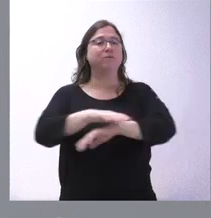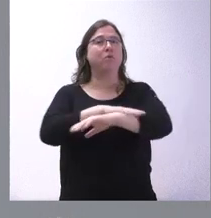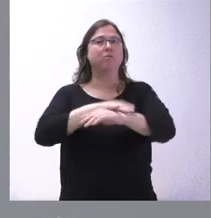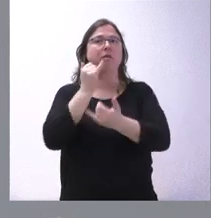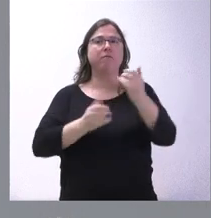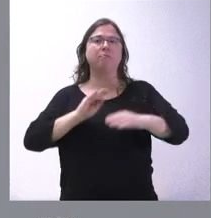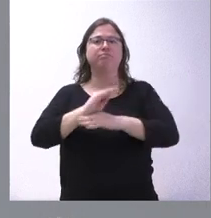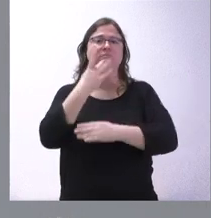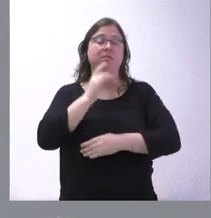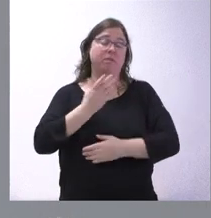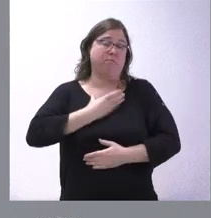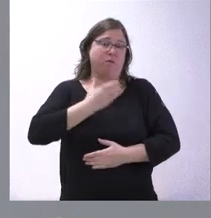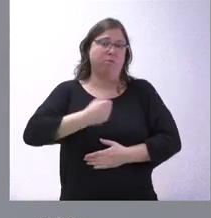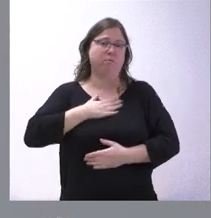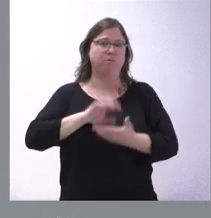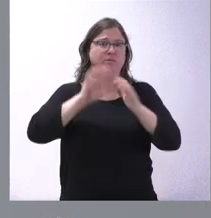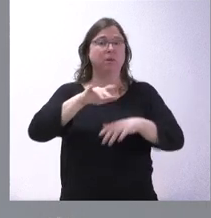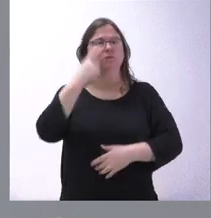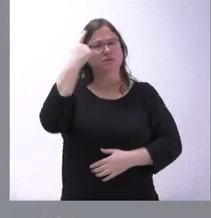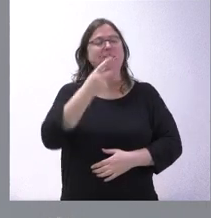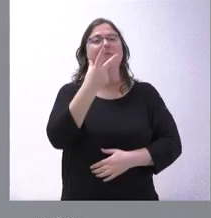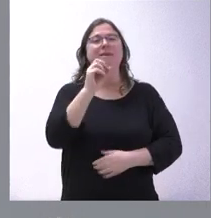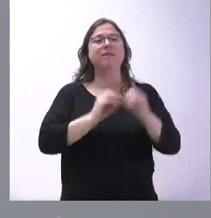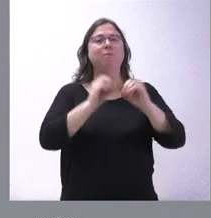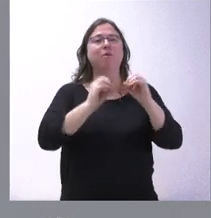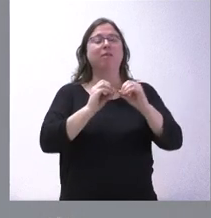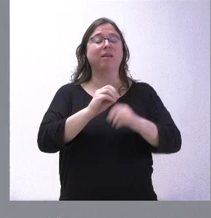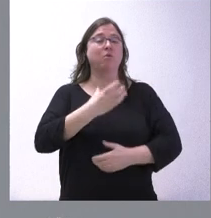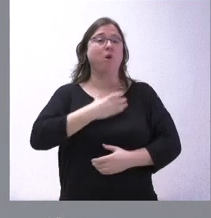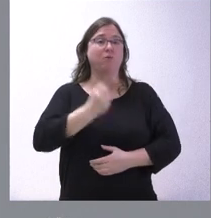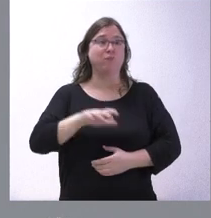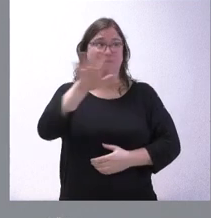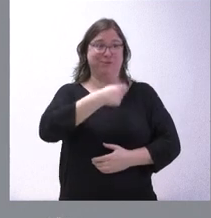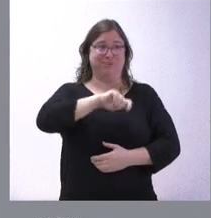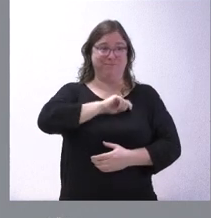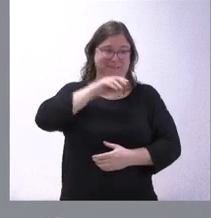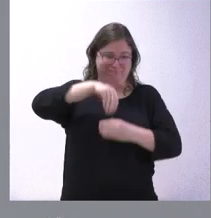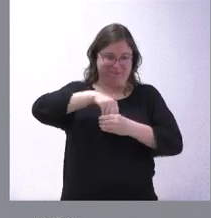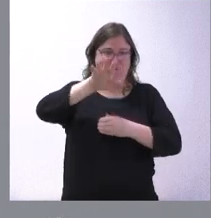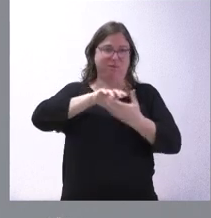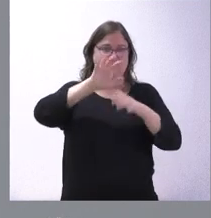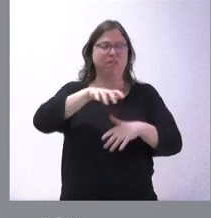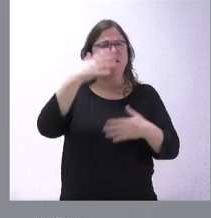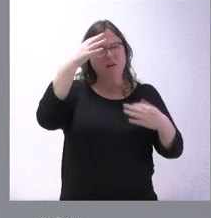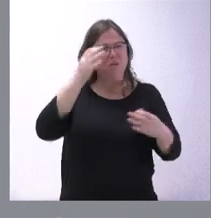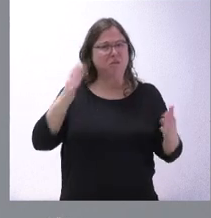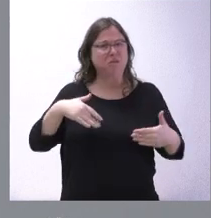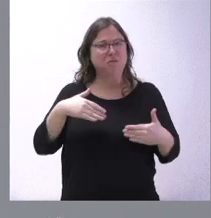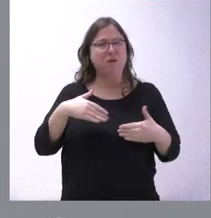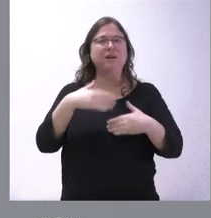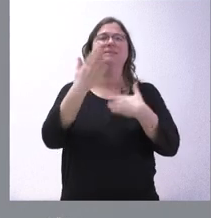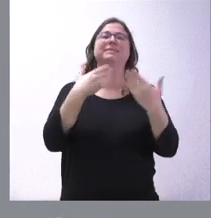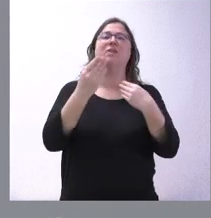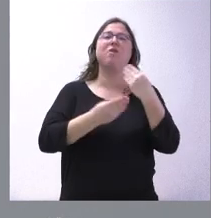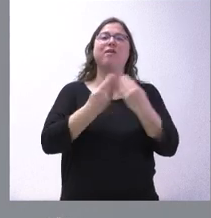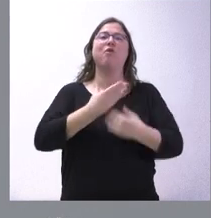de Castilla y León, que además, como saben ustedes, es el 20% de los ayuntamientos del conjunto de España. No tiene ninguna lógica ese trato que está dando el Gobierno a los ayuntamientos